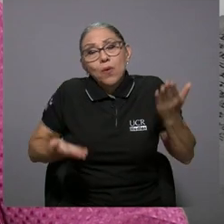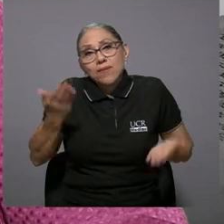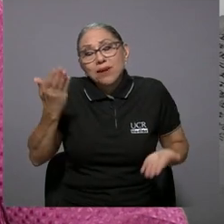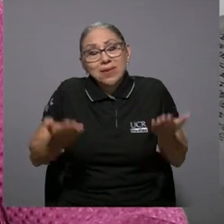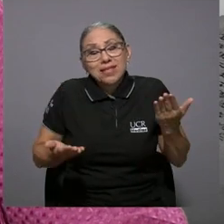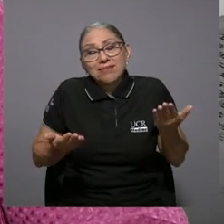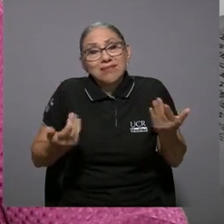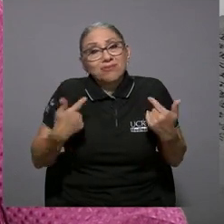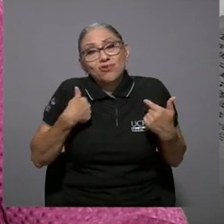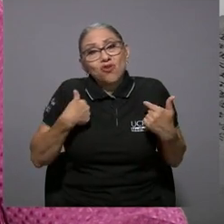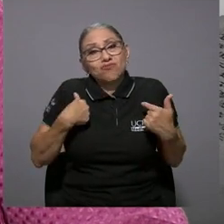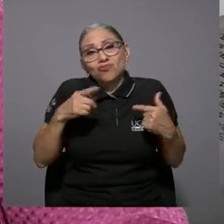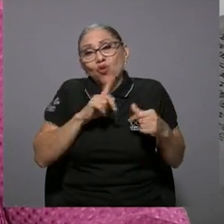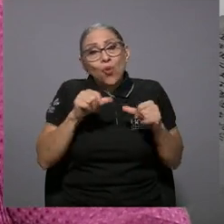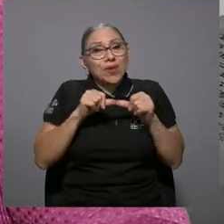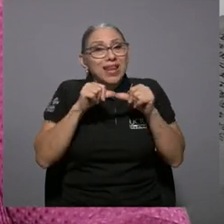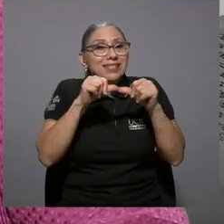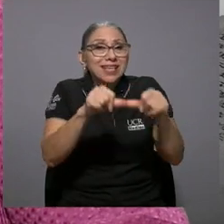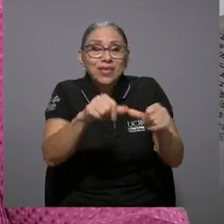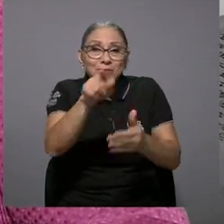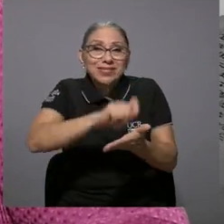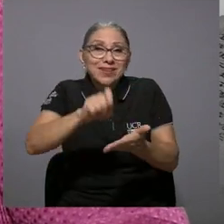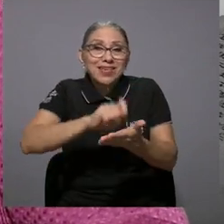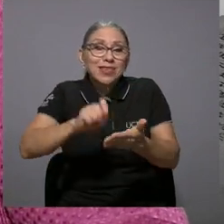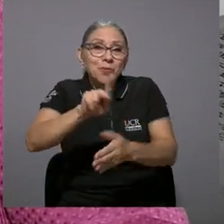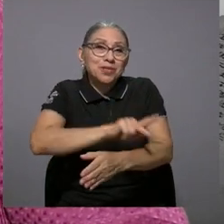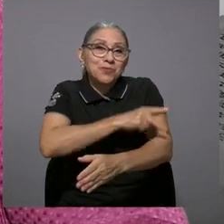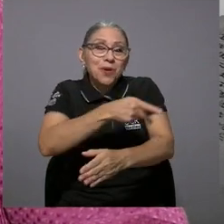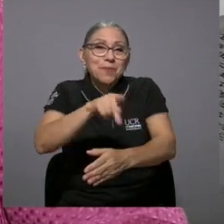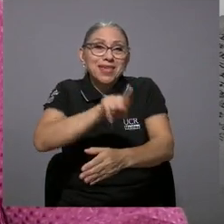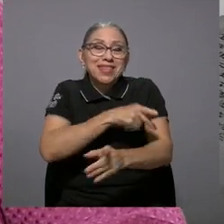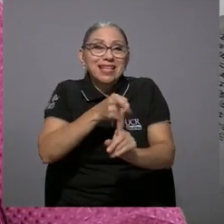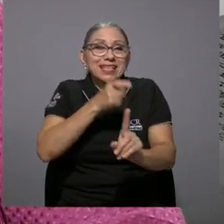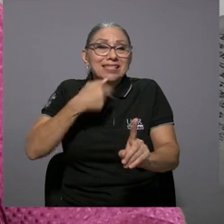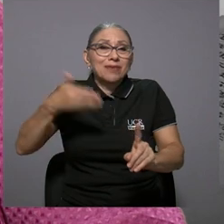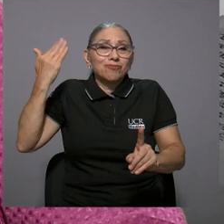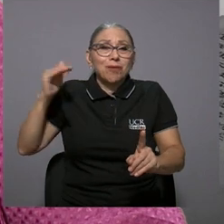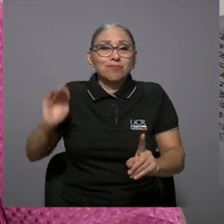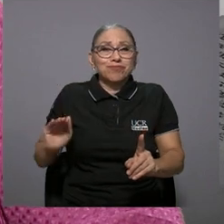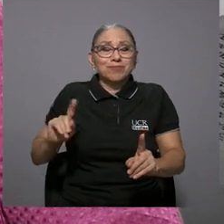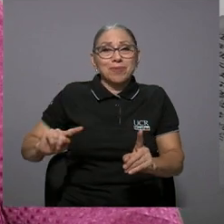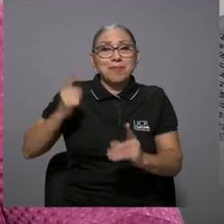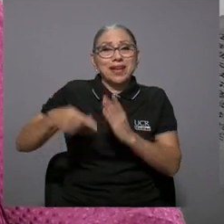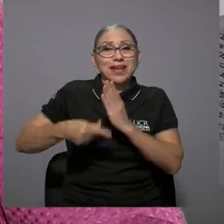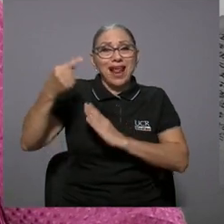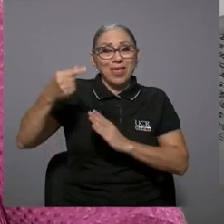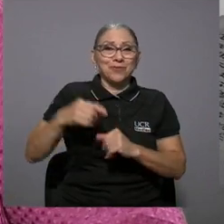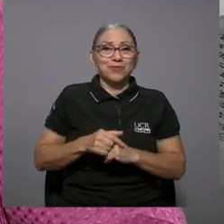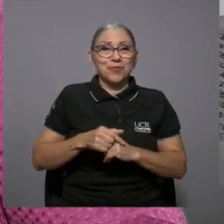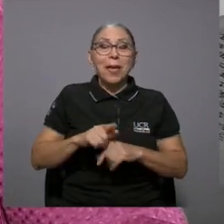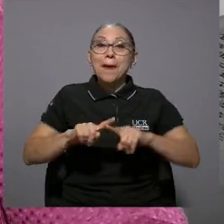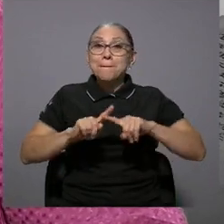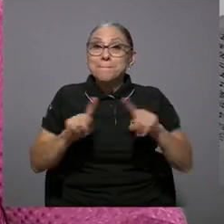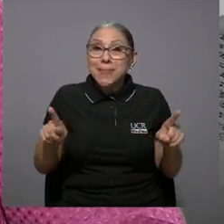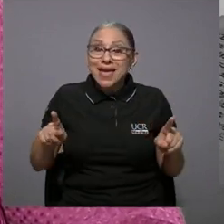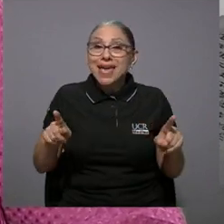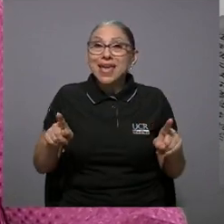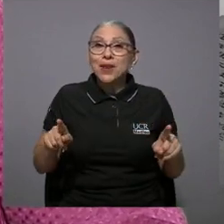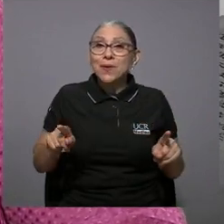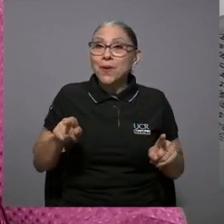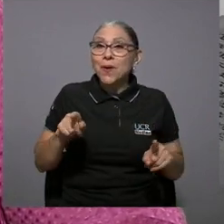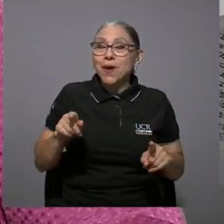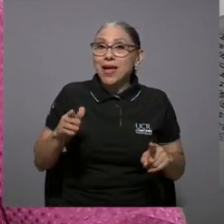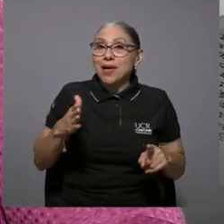maestra probablemente no hubiera seguido escribiendo mis poemitas desde primer